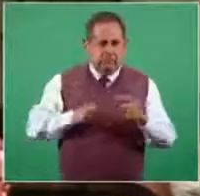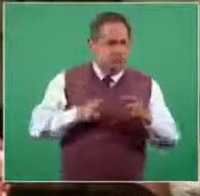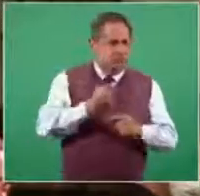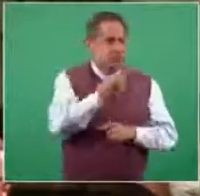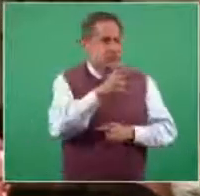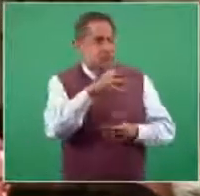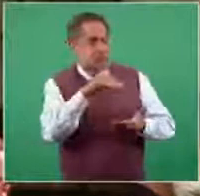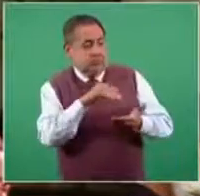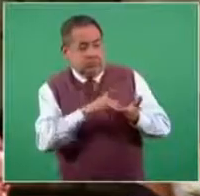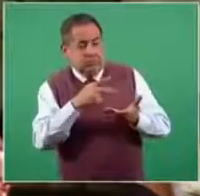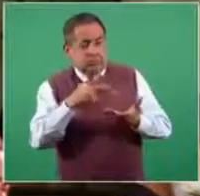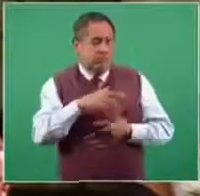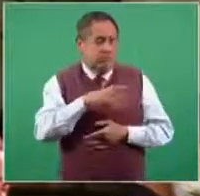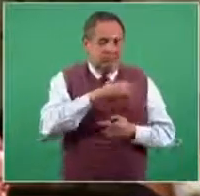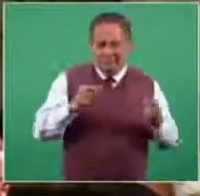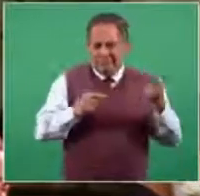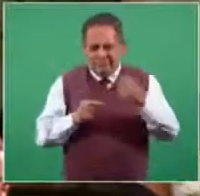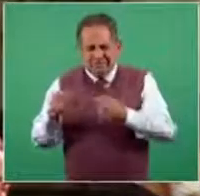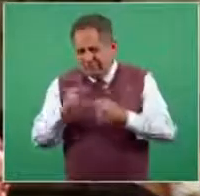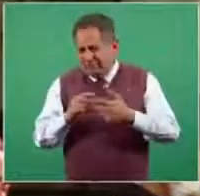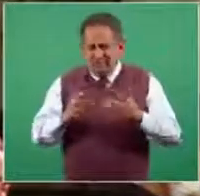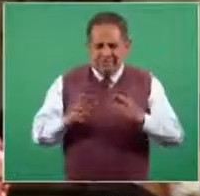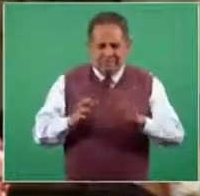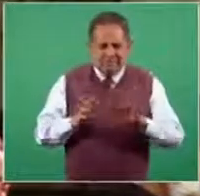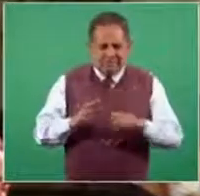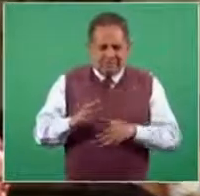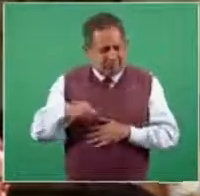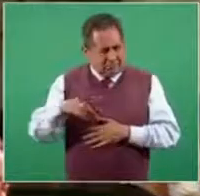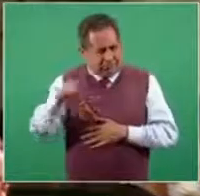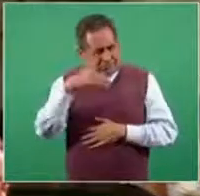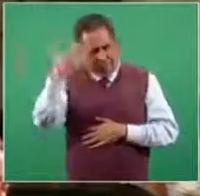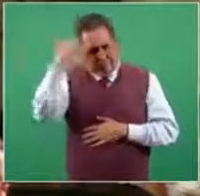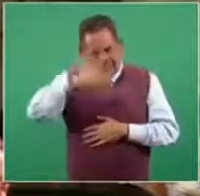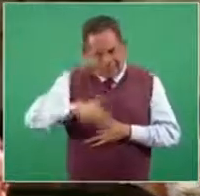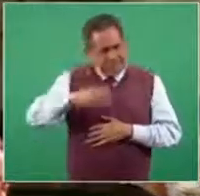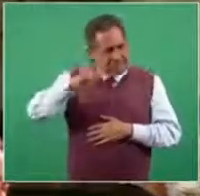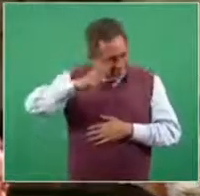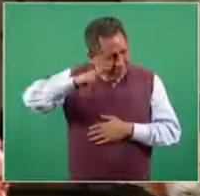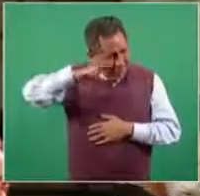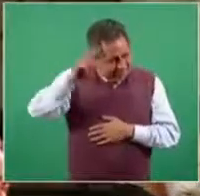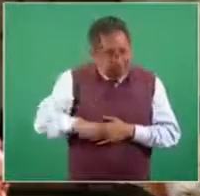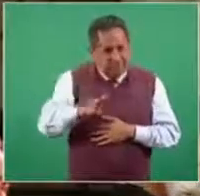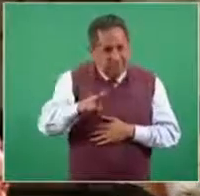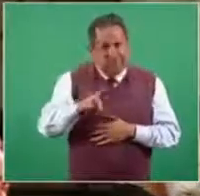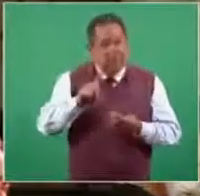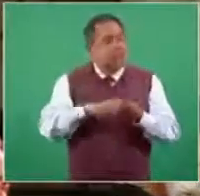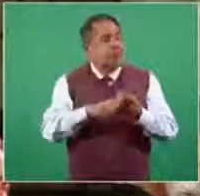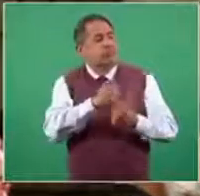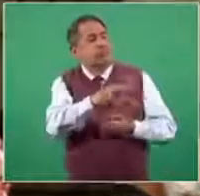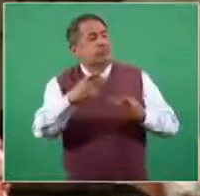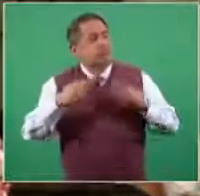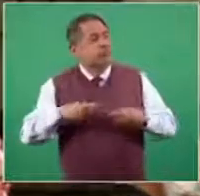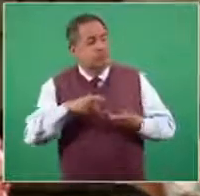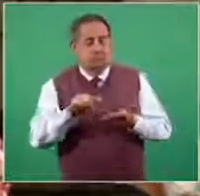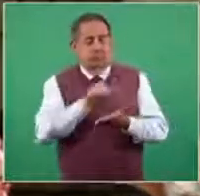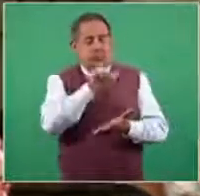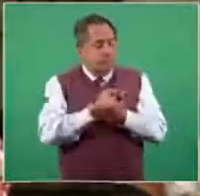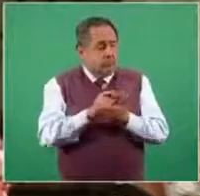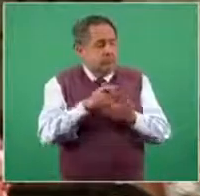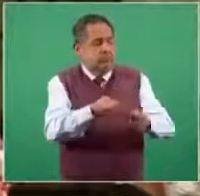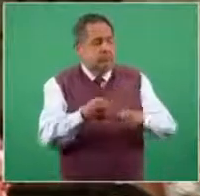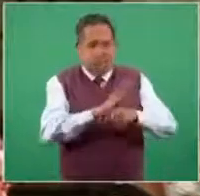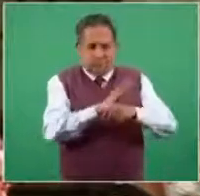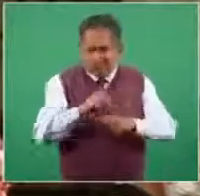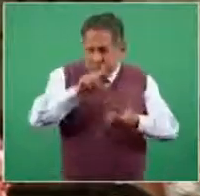mil muertos y todo. Realmente sabemos si esas personas que fueron dadas de alta con la alta defunción de que se murieron de COVID,